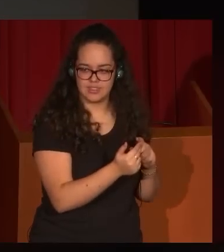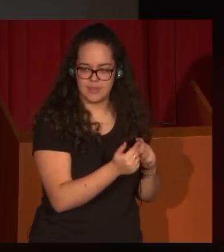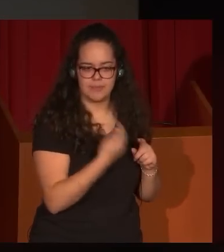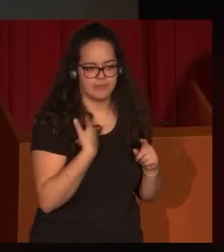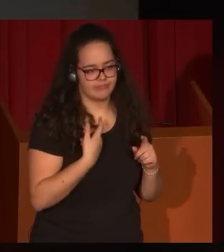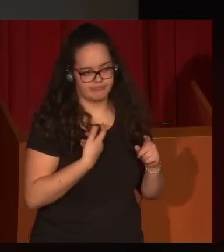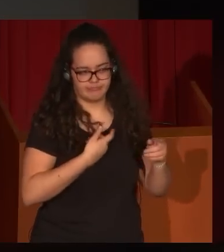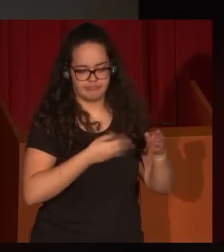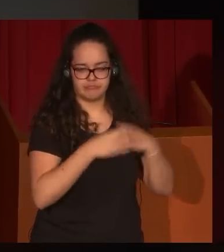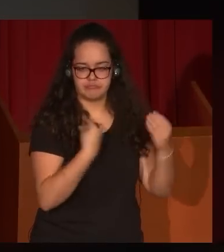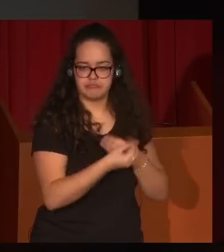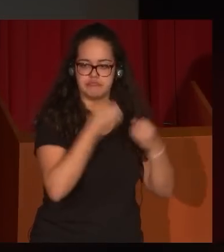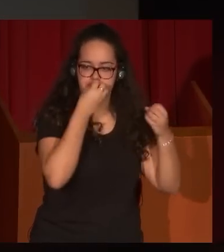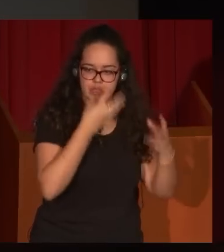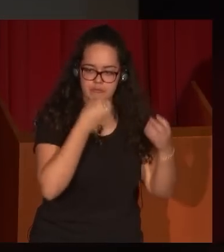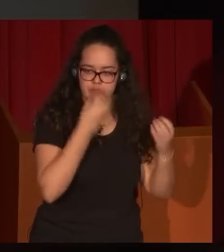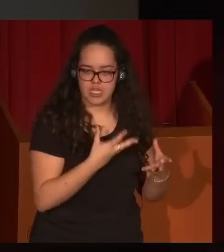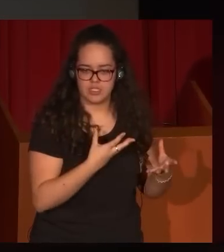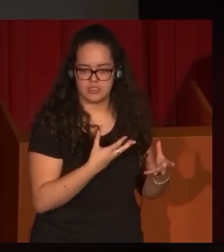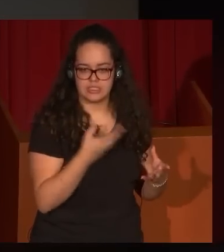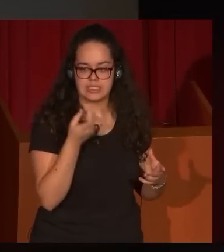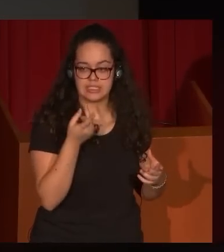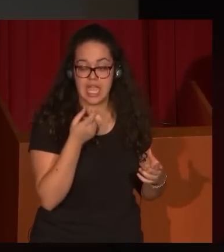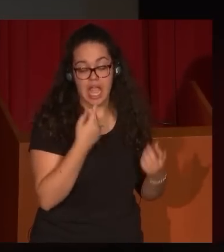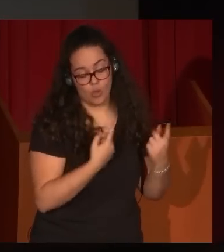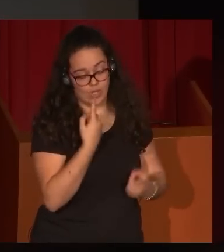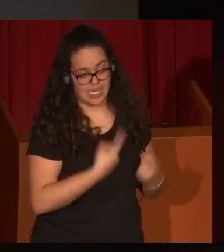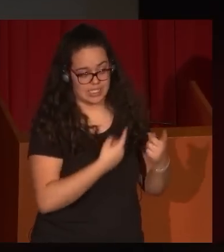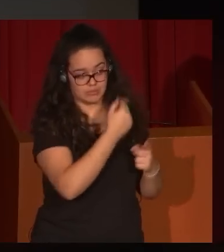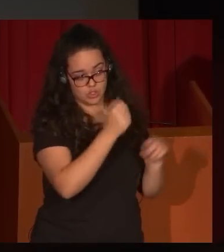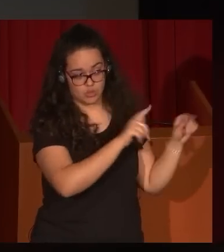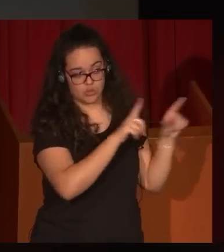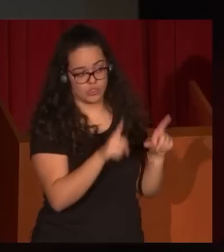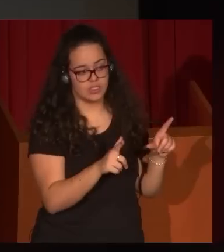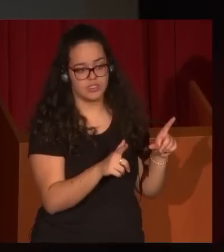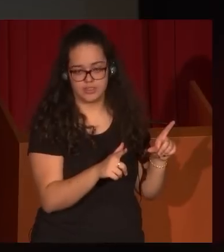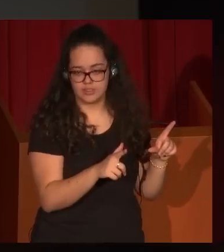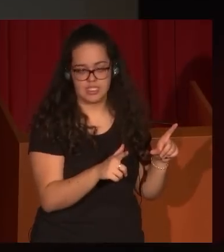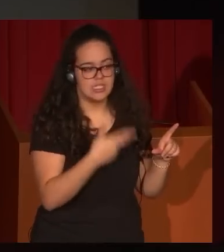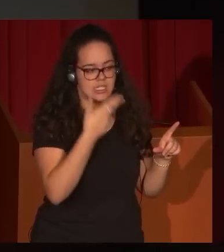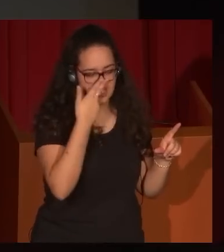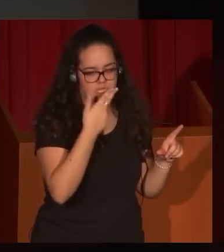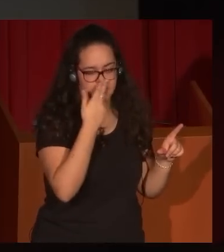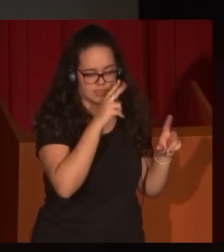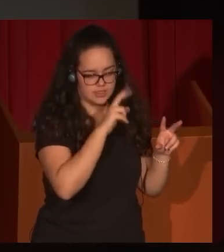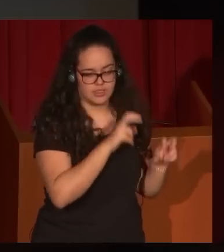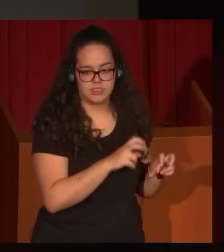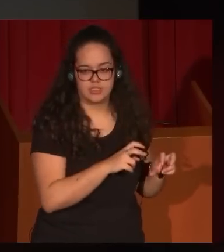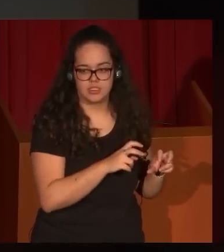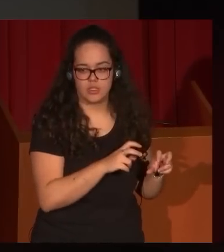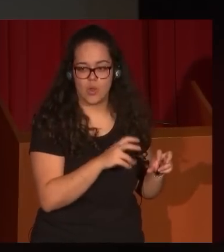guada, maneja muy bien el guas y realmente algunas de sus obras en este campo son extraordinariamente interesantes, como les digo,